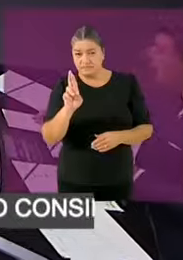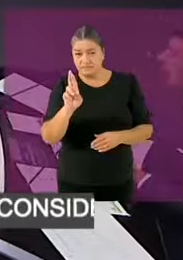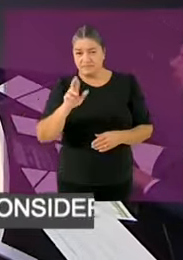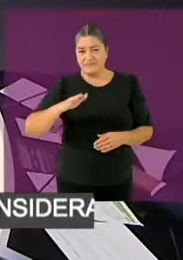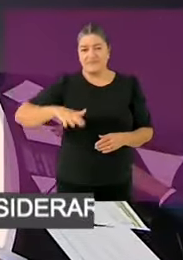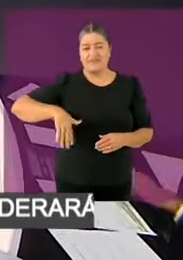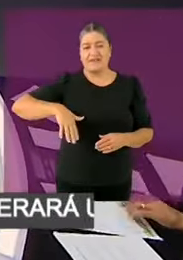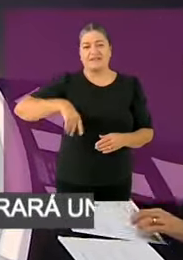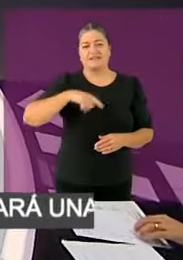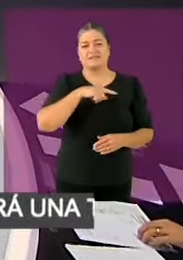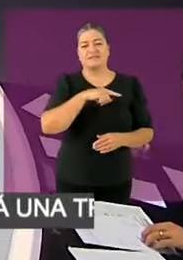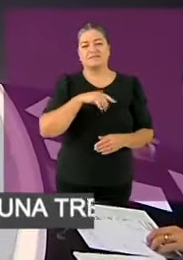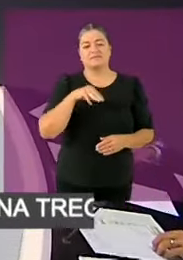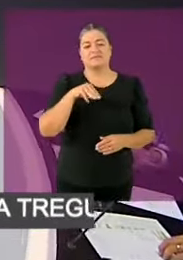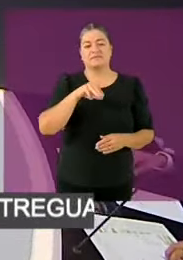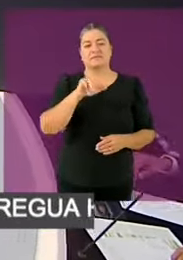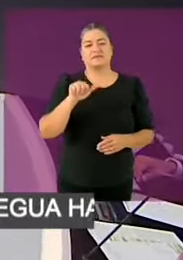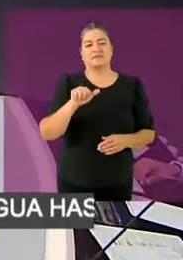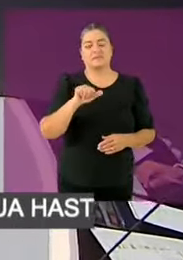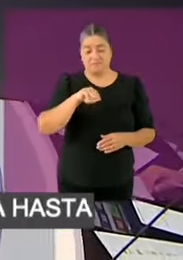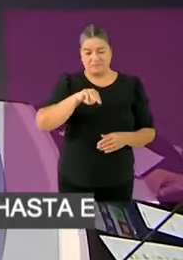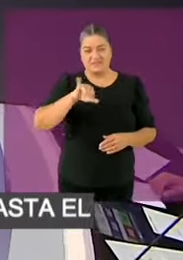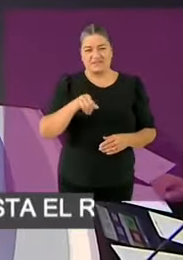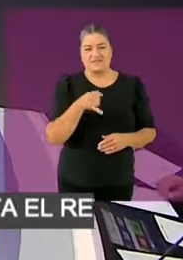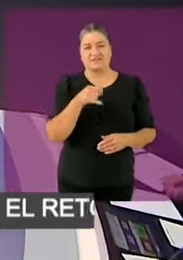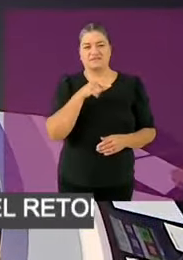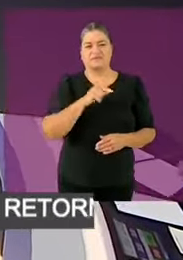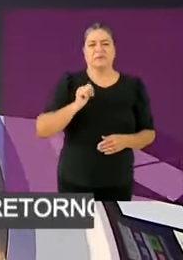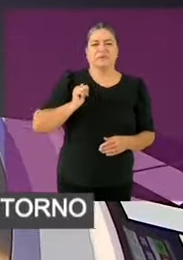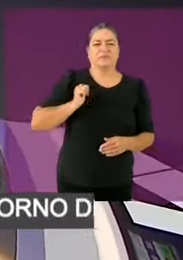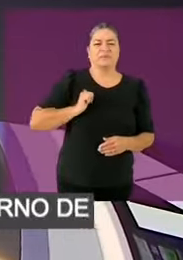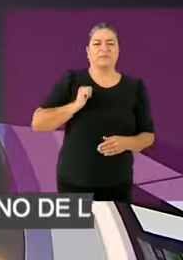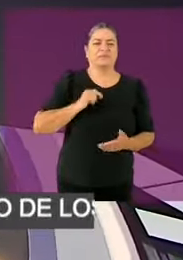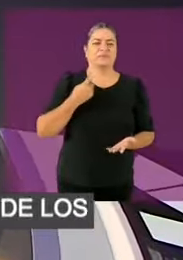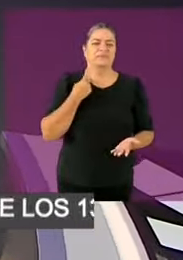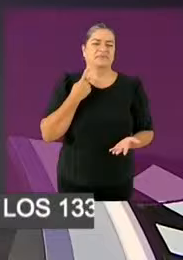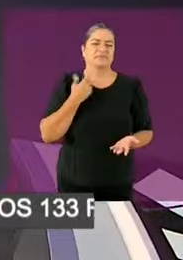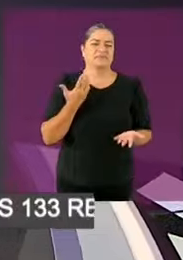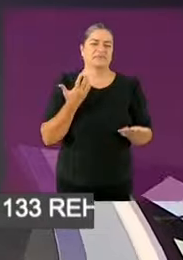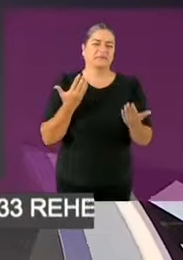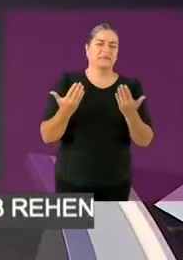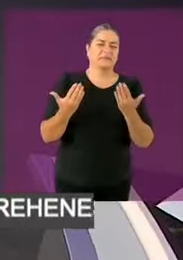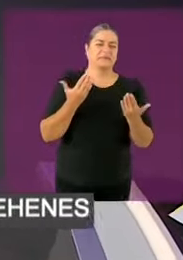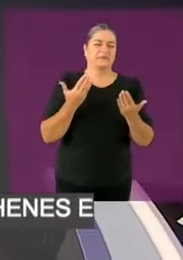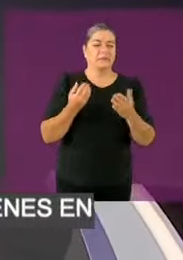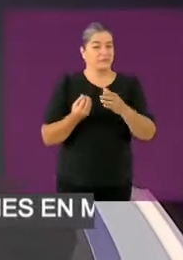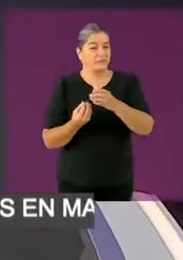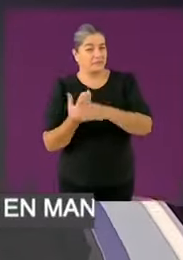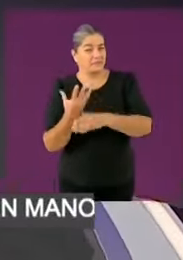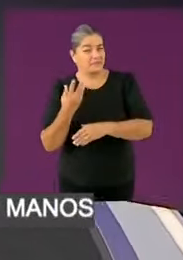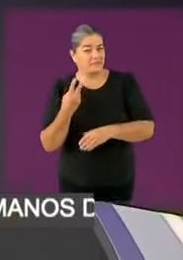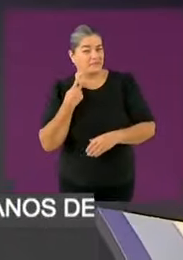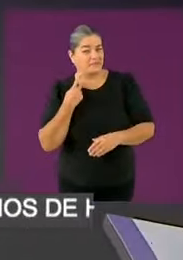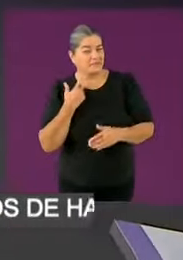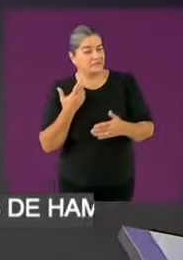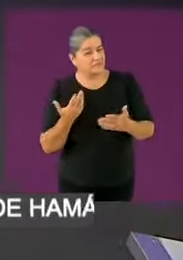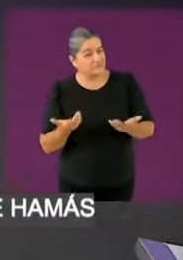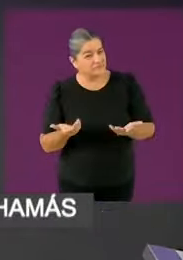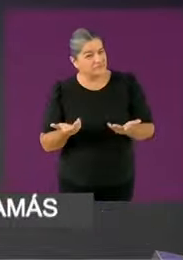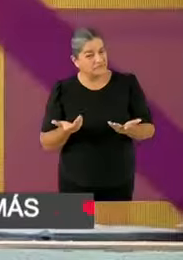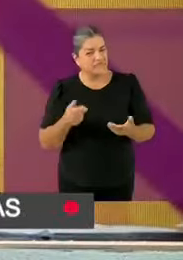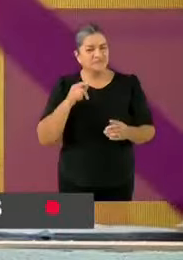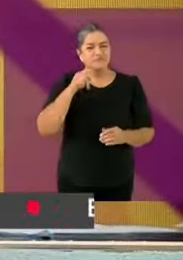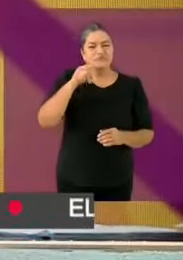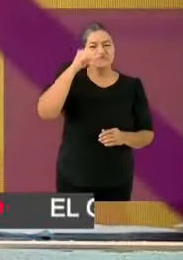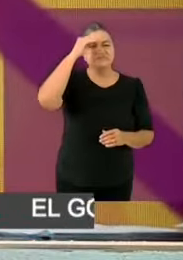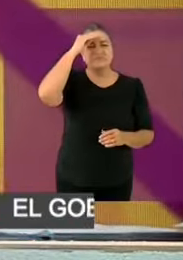vieja y la nueva política, el contraste, le pregunto, ¿cómo garantizar el abasto de medicamentos? Particularmente con aquellas